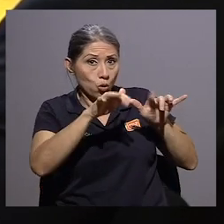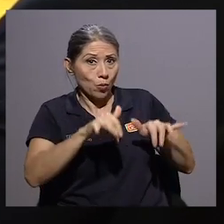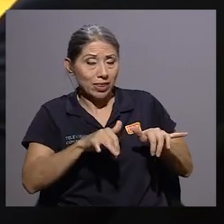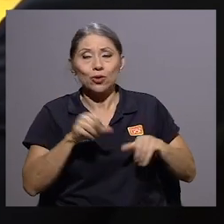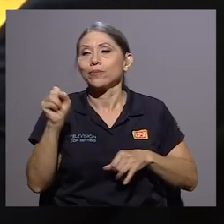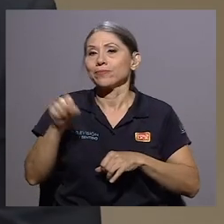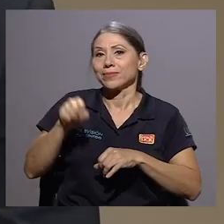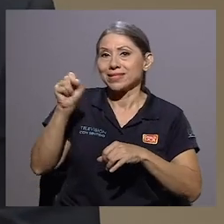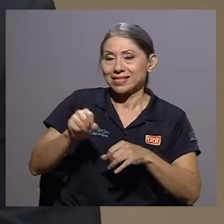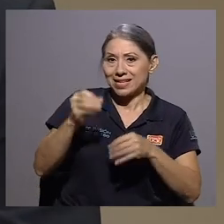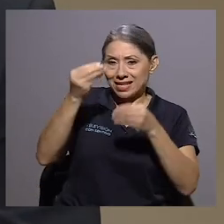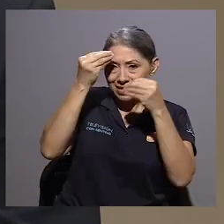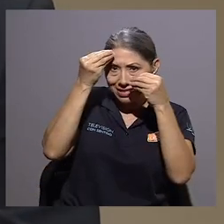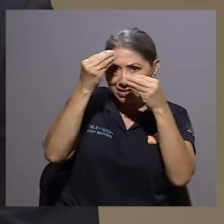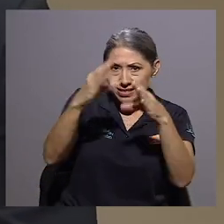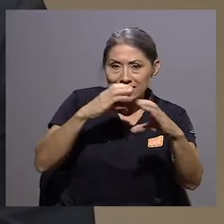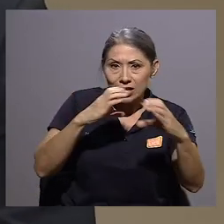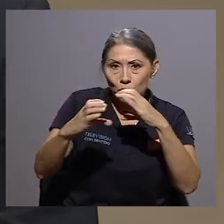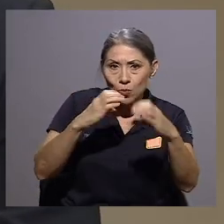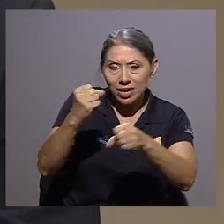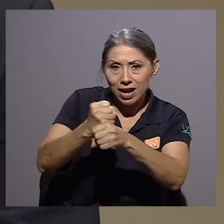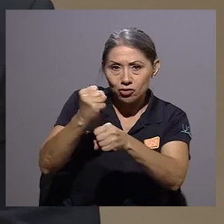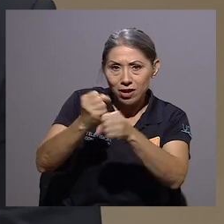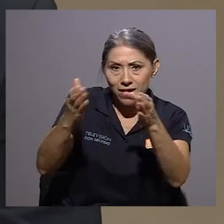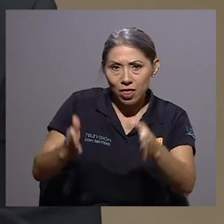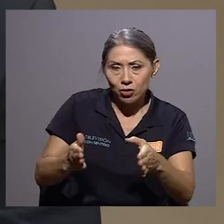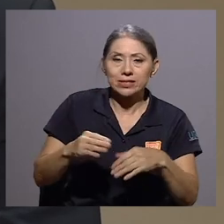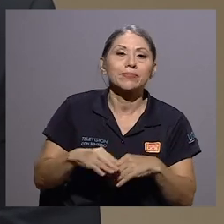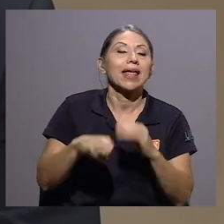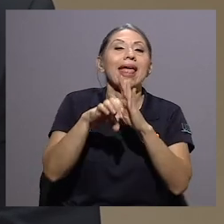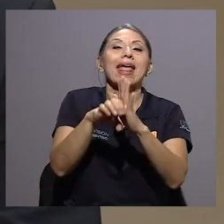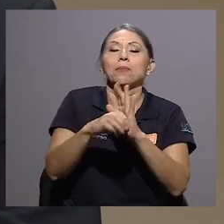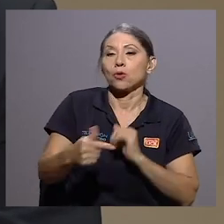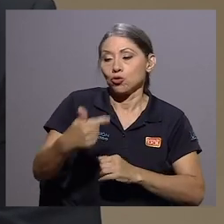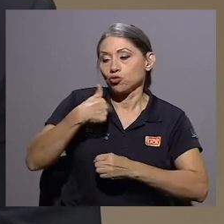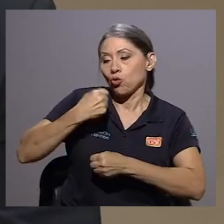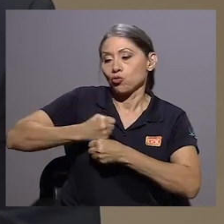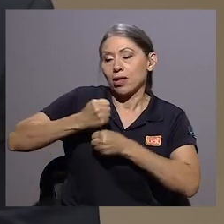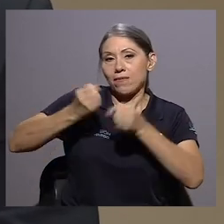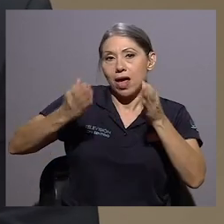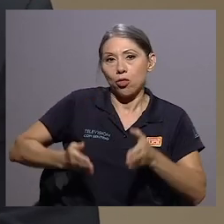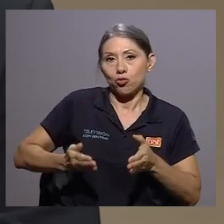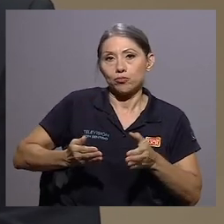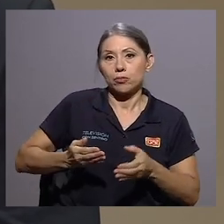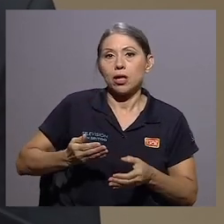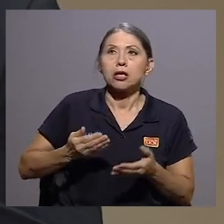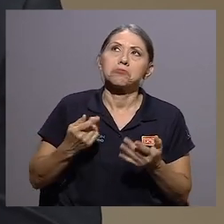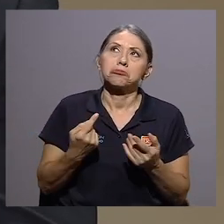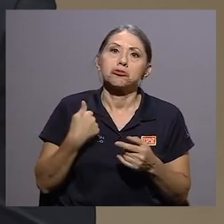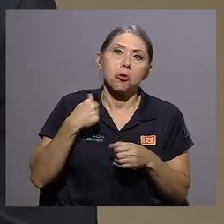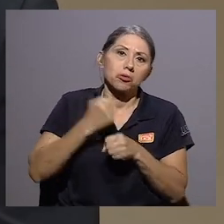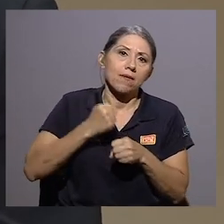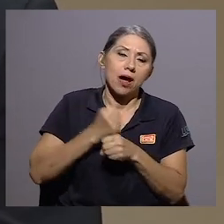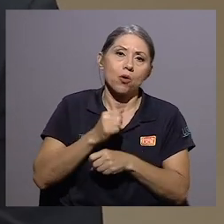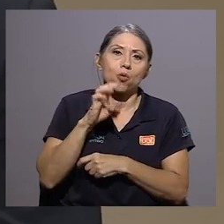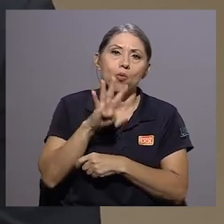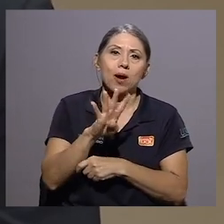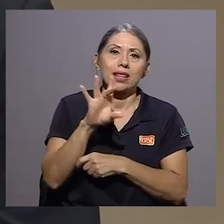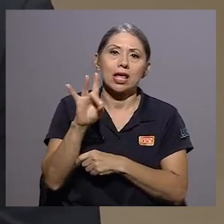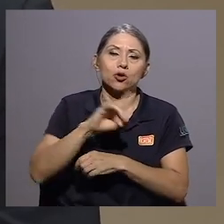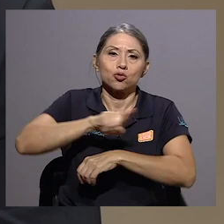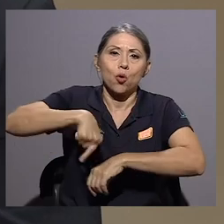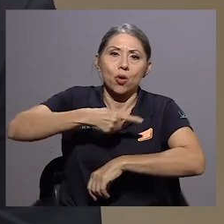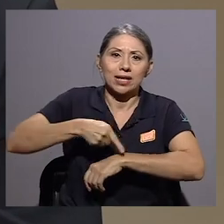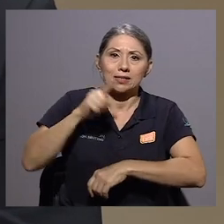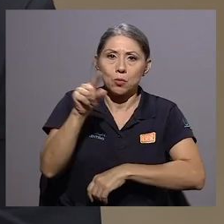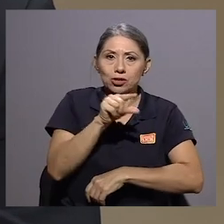es el nuevo cambio. Y ante una carta. Entonces, pongamos este ejemplo. Yo soy un trabajador que gano 500 mil colones por una jornada de 48 horas semanales.